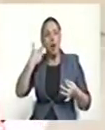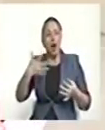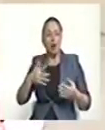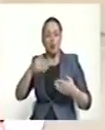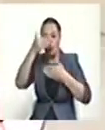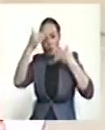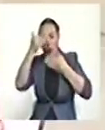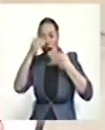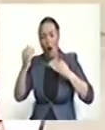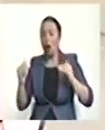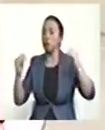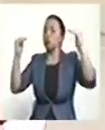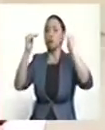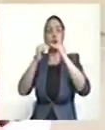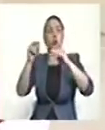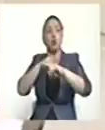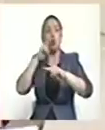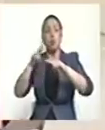en un ejército igual.